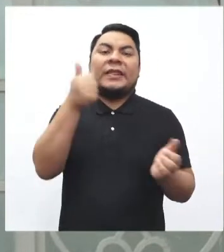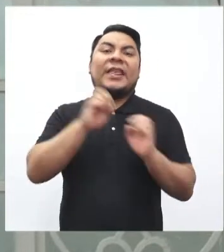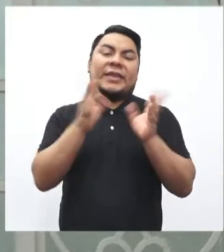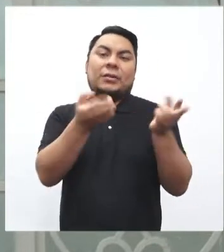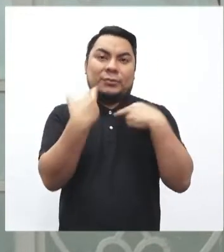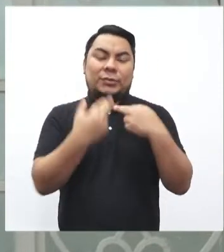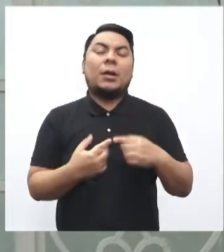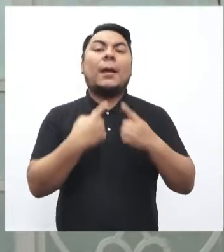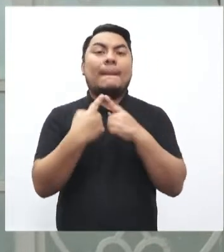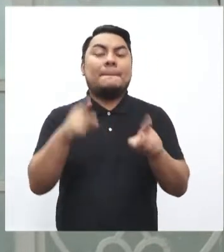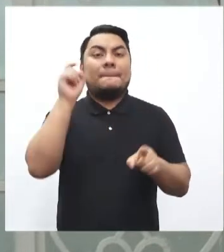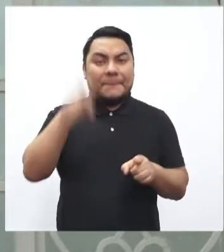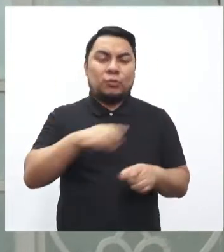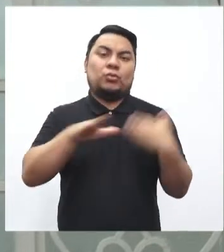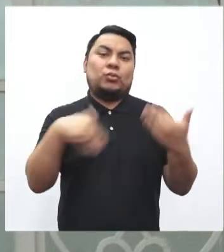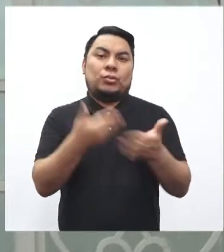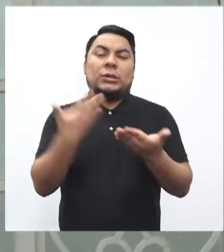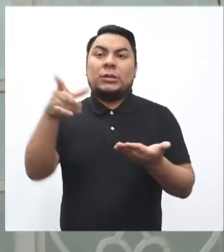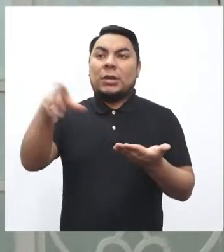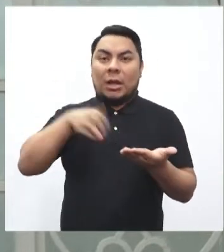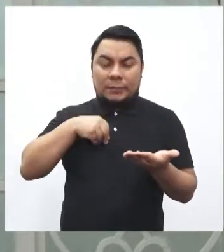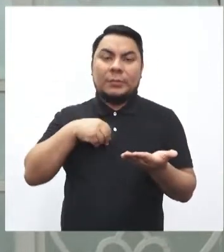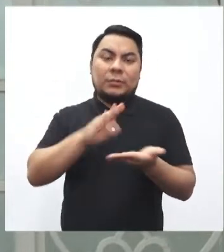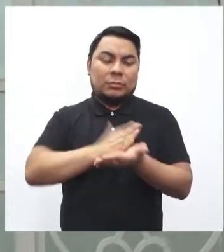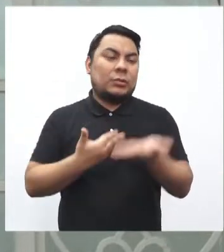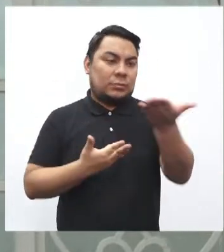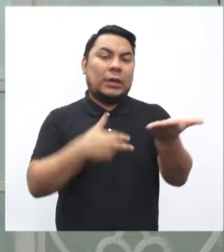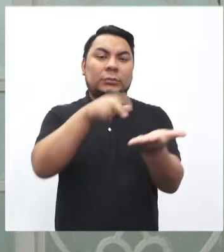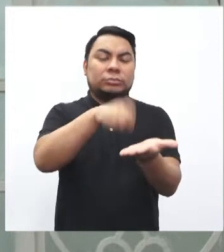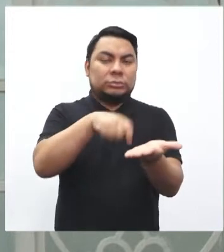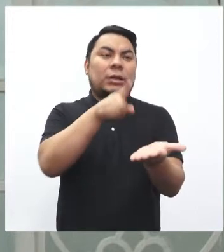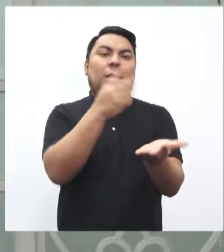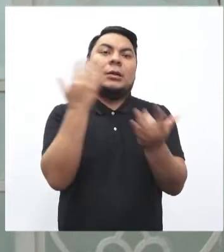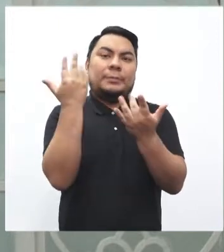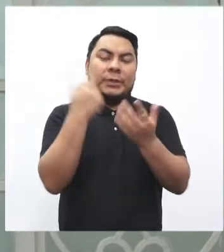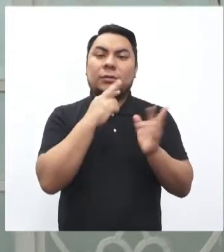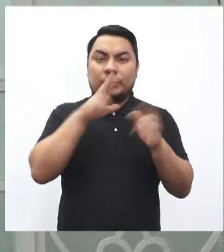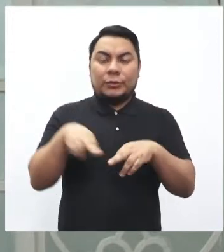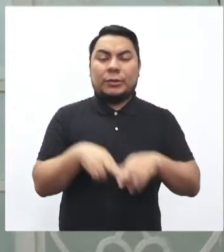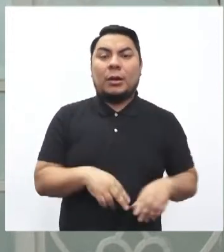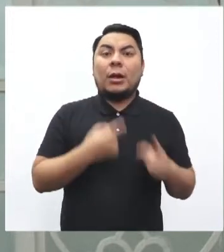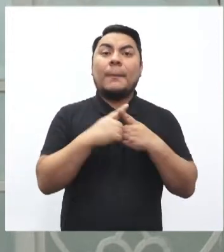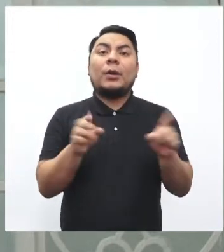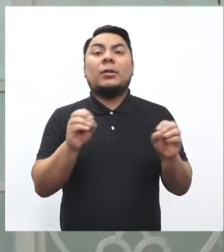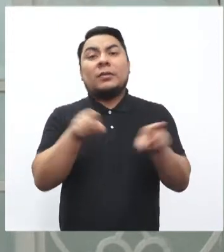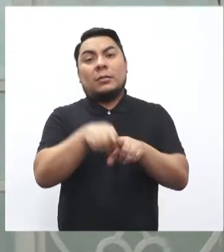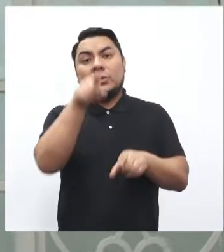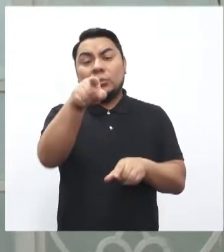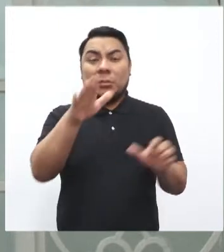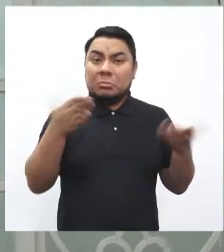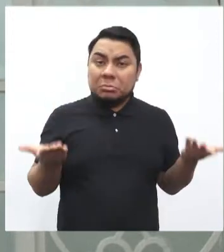ello, previamente se requiere que el recurso haya sido admitido a trámite. Asimismo, si usted lo prefiere o lo